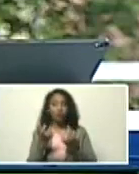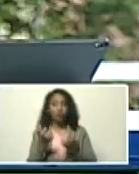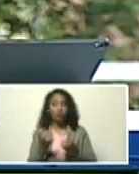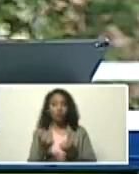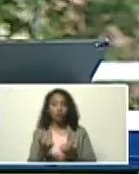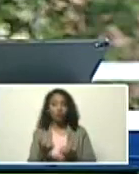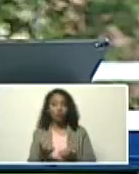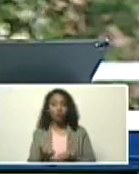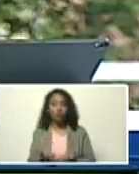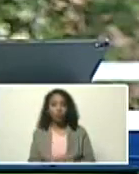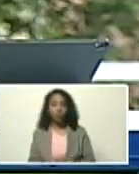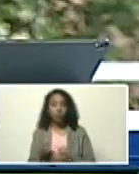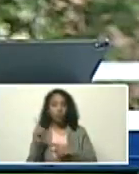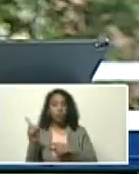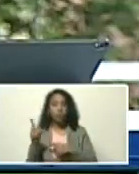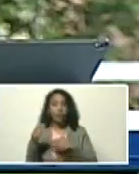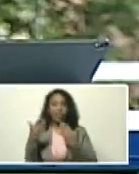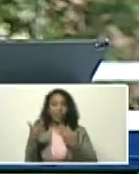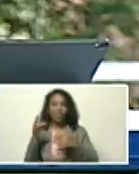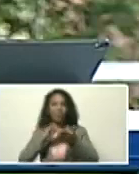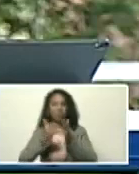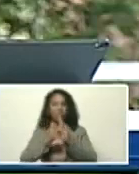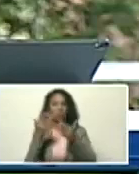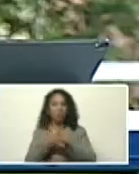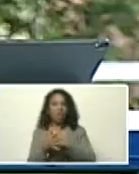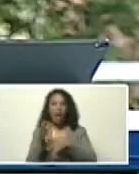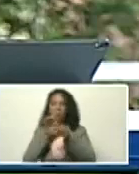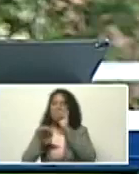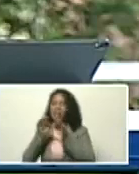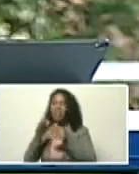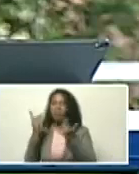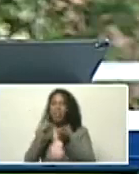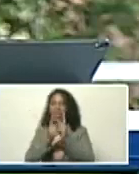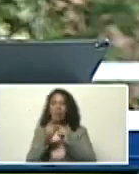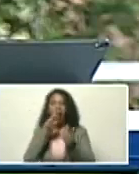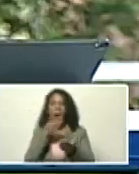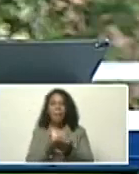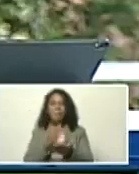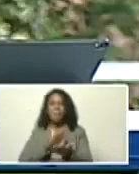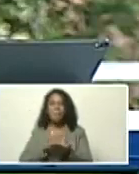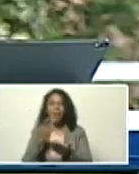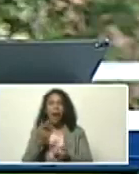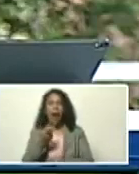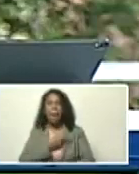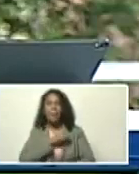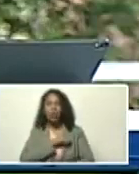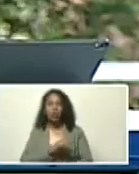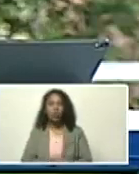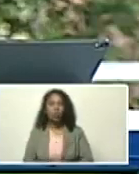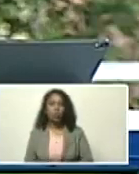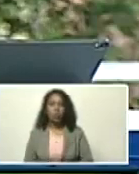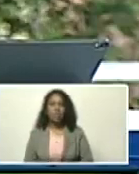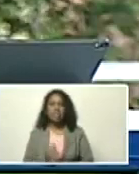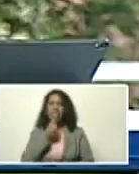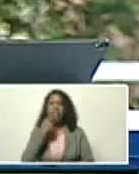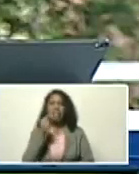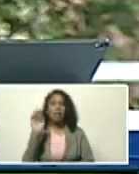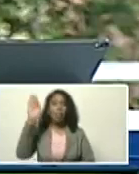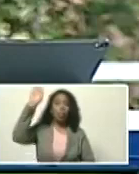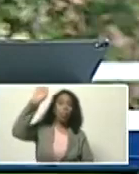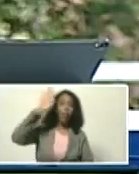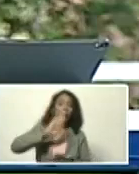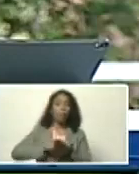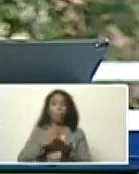superficiales, de las precipitaciones, que es esto, alguien que me lo explique, me lo traduzca, al español, quien levanta la mano, la